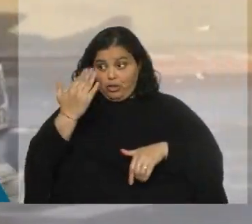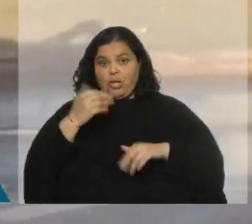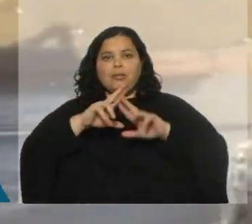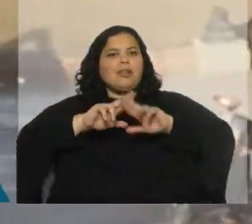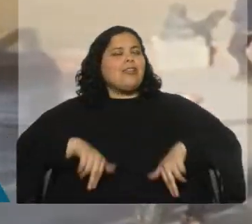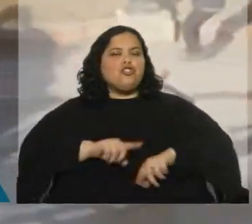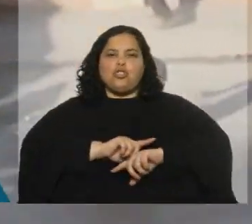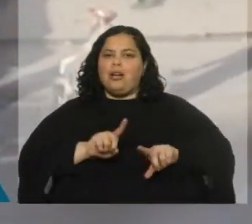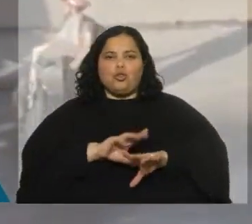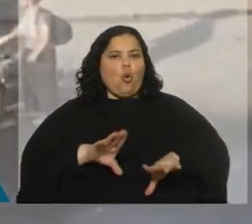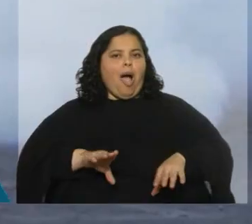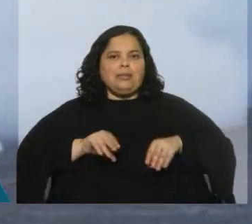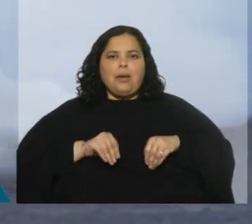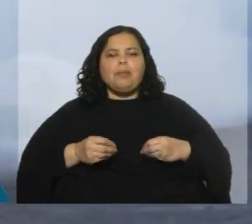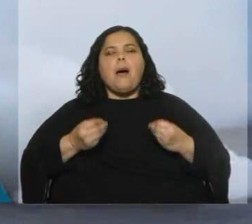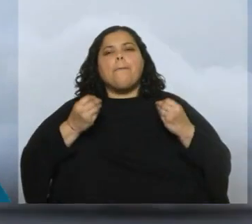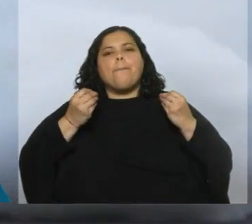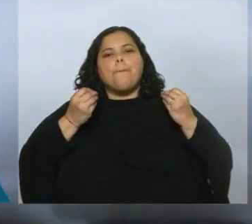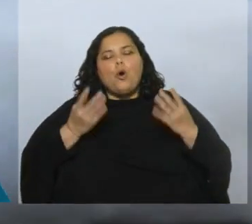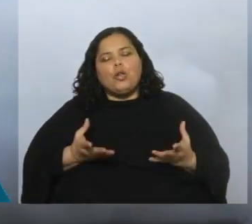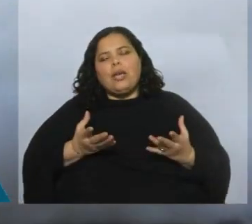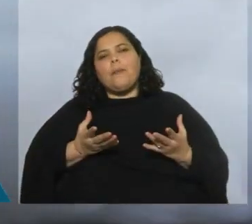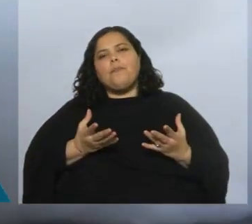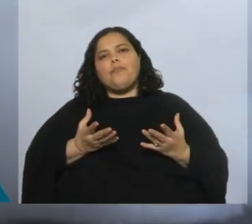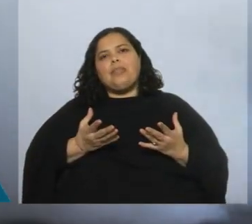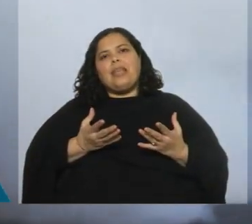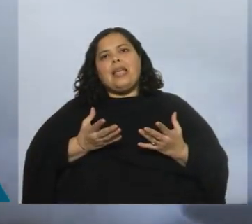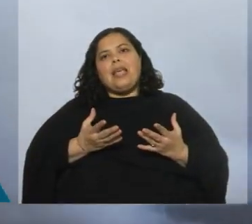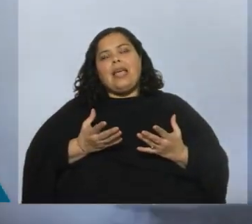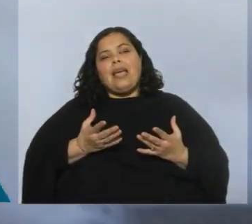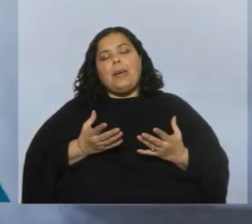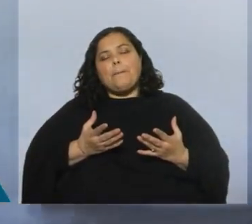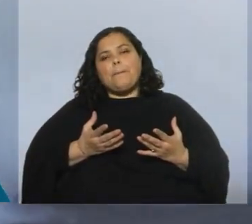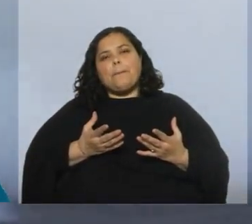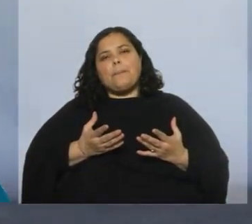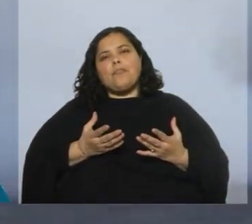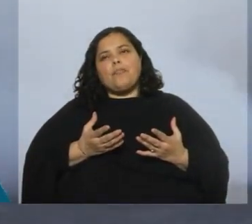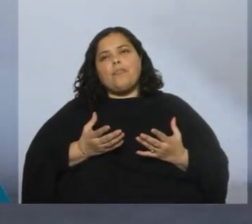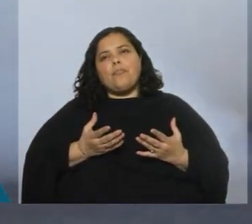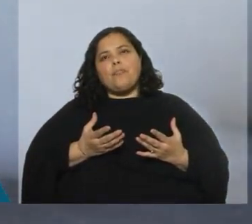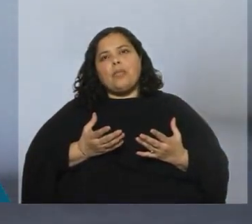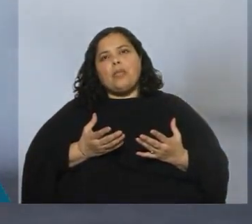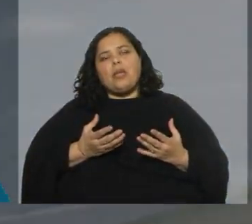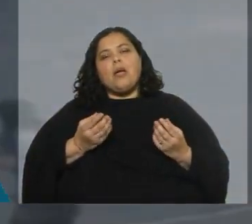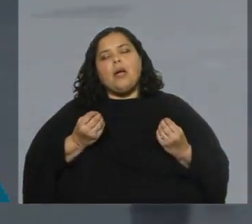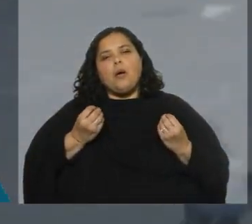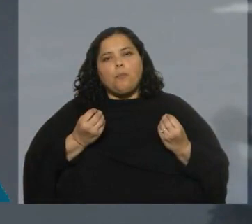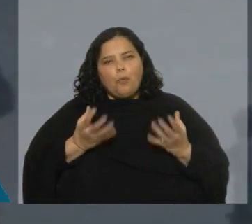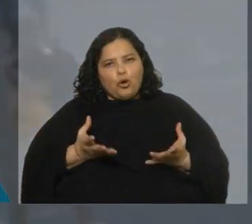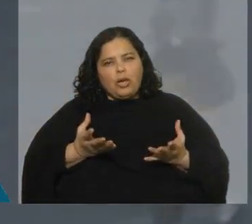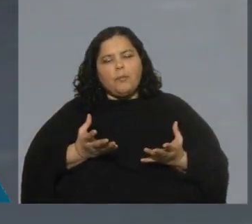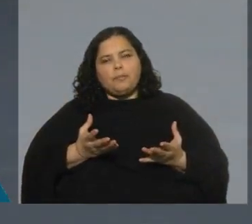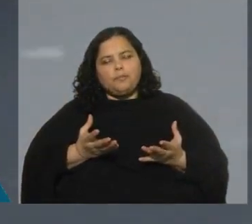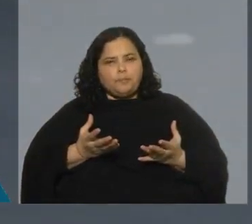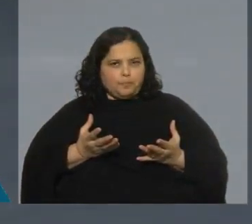se da, justamente es eso que estaba empezando a insinuar en la respuesta anterior, ¿no?